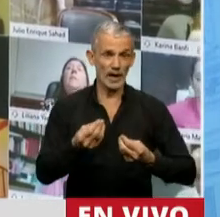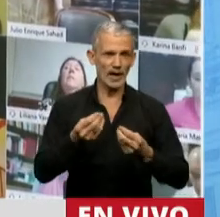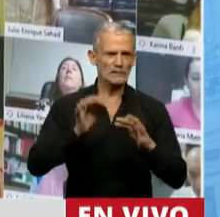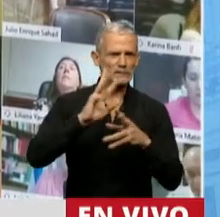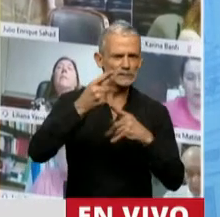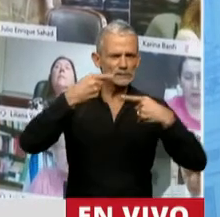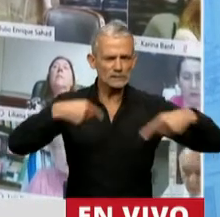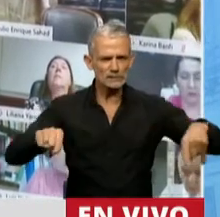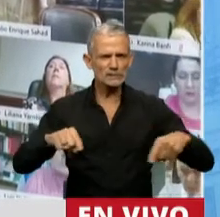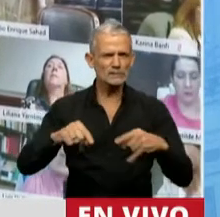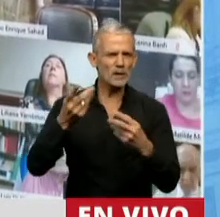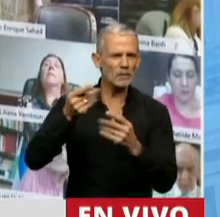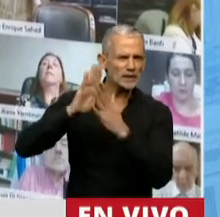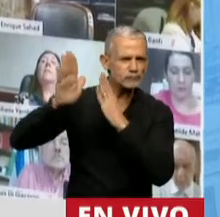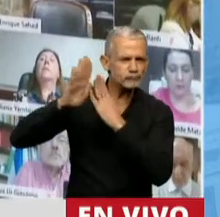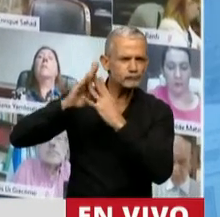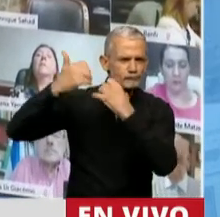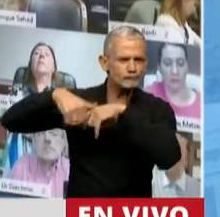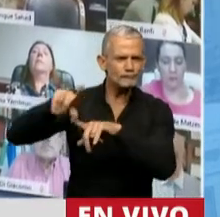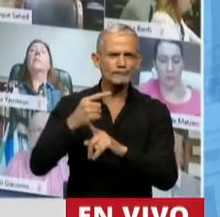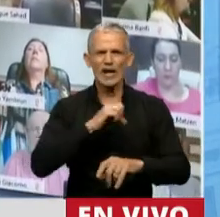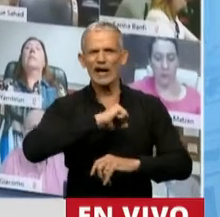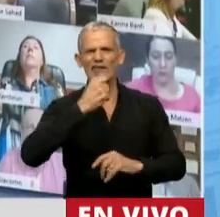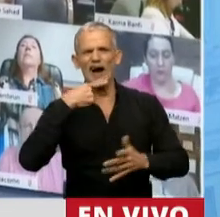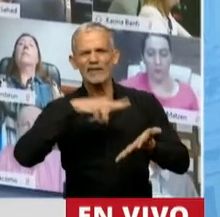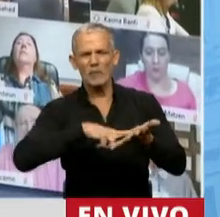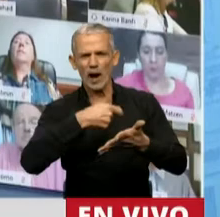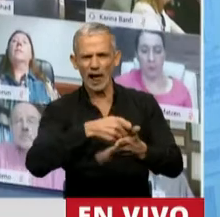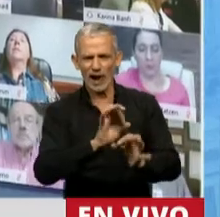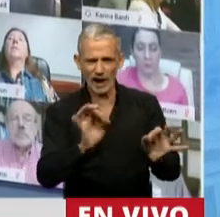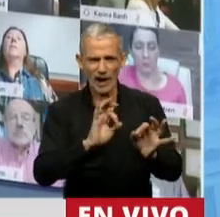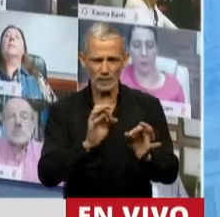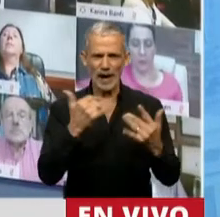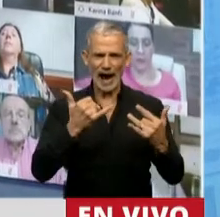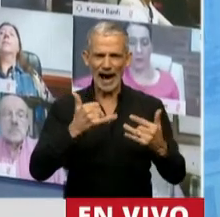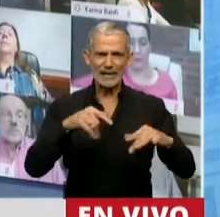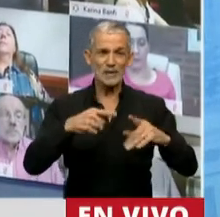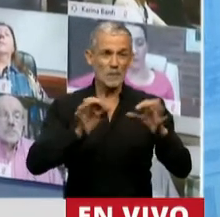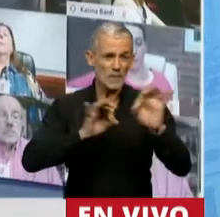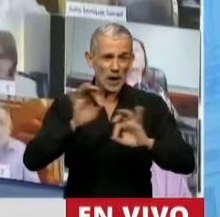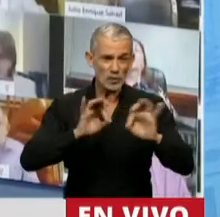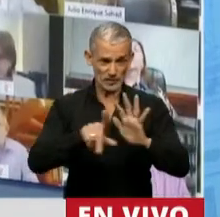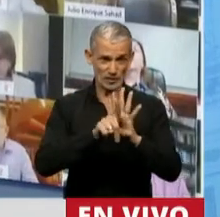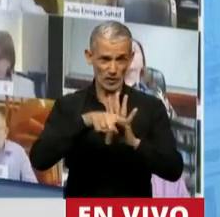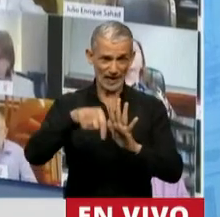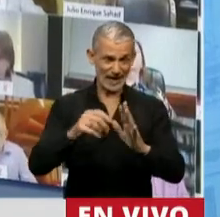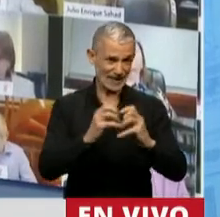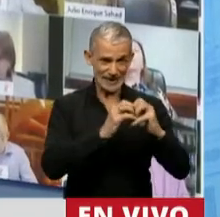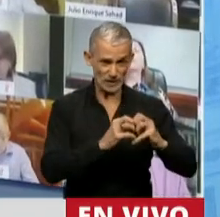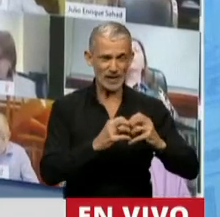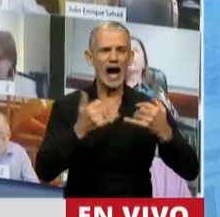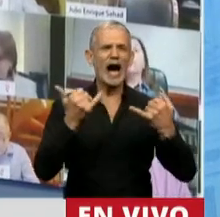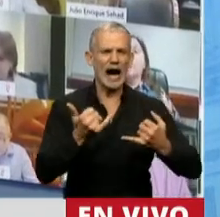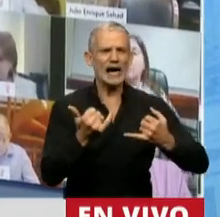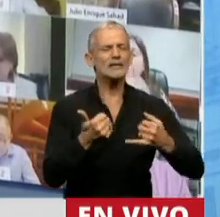financieros, la fuga de capitales, el fraude fiscal, que aparecen como trasfondo de este proyecto que estamos debatiendo, generan